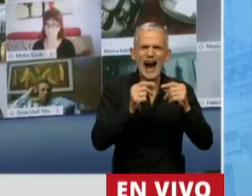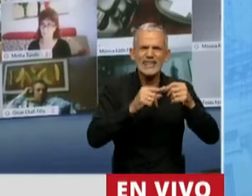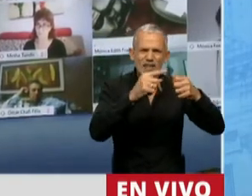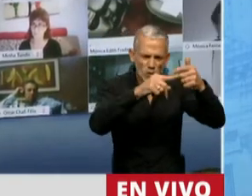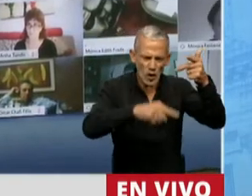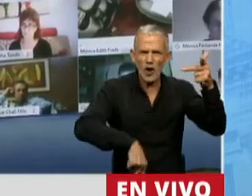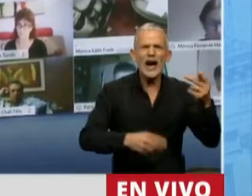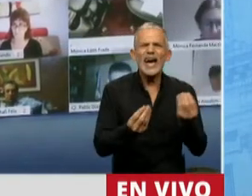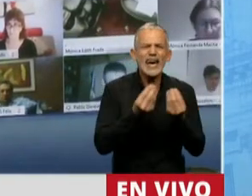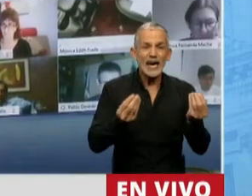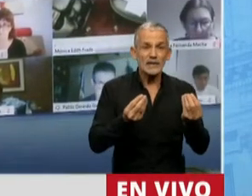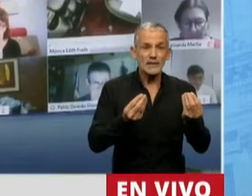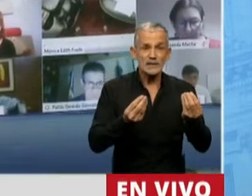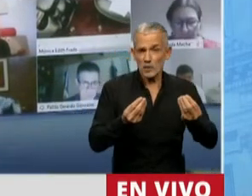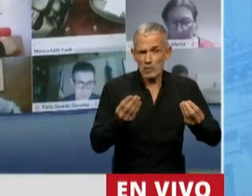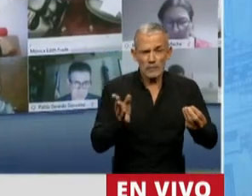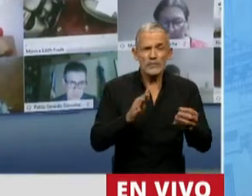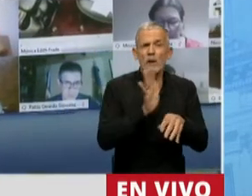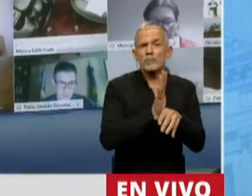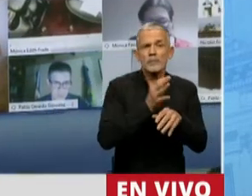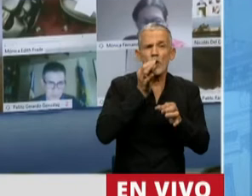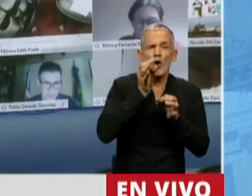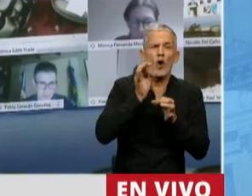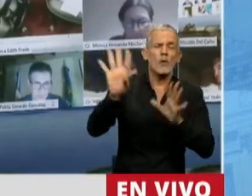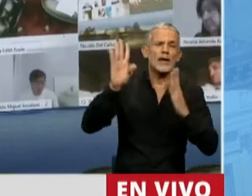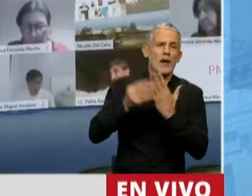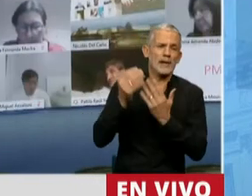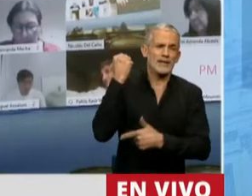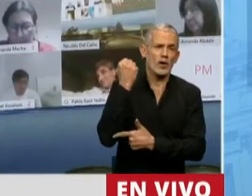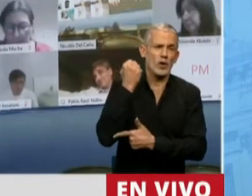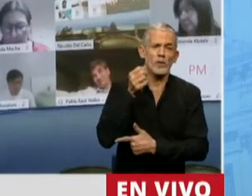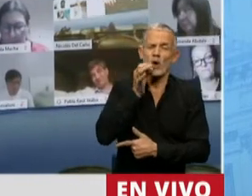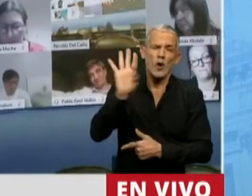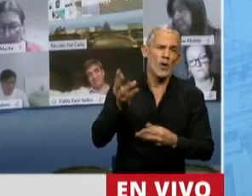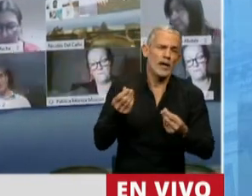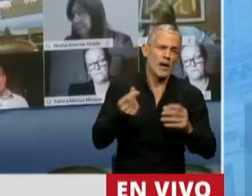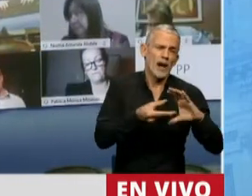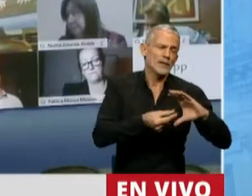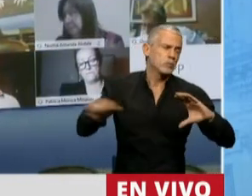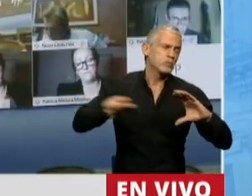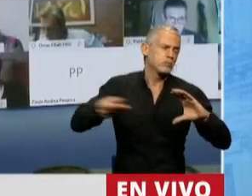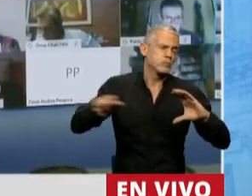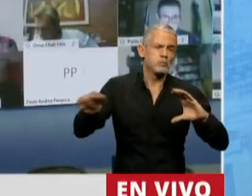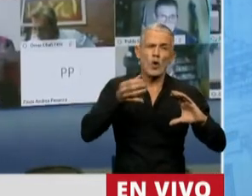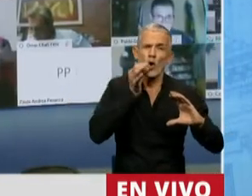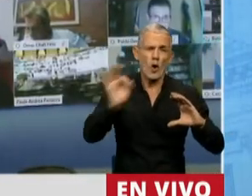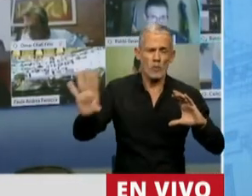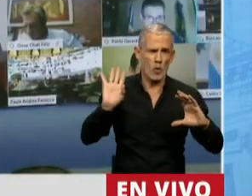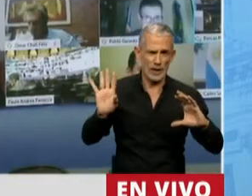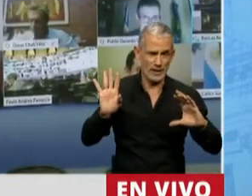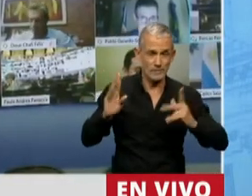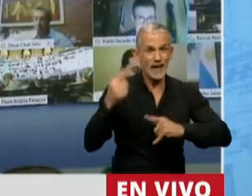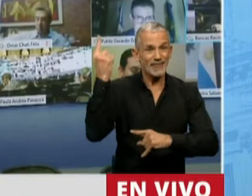discrecionalidad para el Ministerio de Economía para que puedan manejar esos fondos, para que la